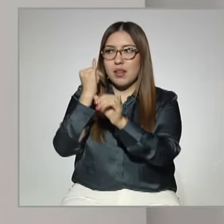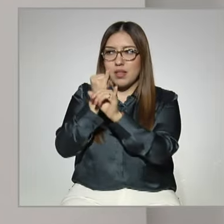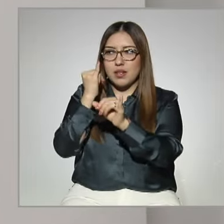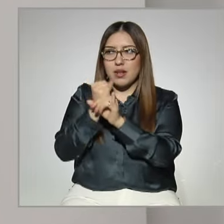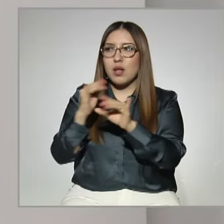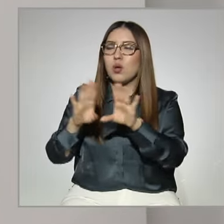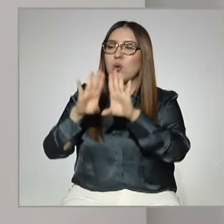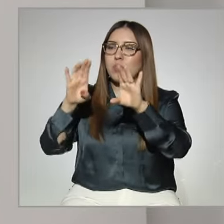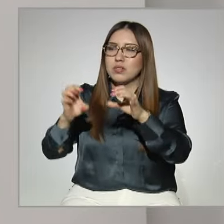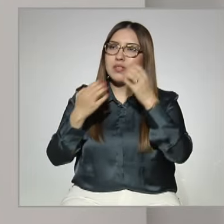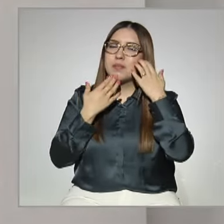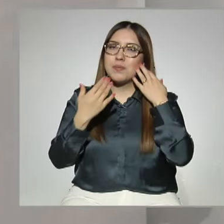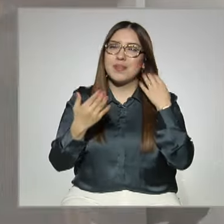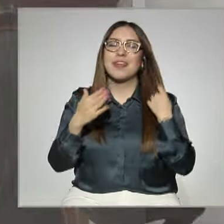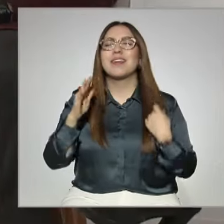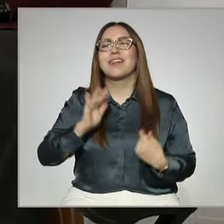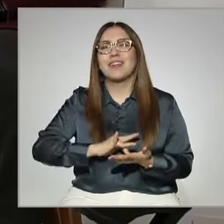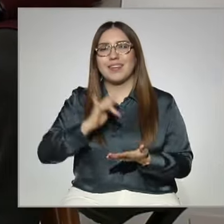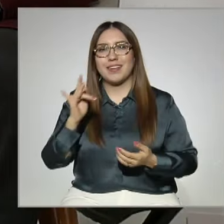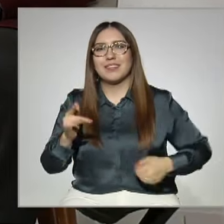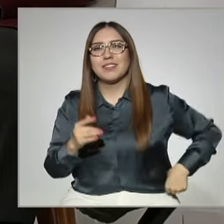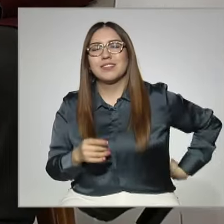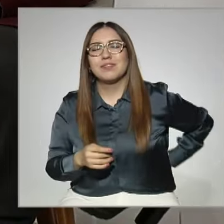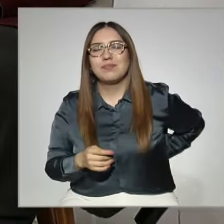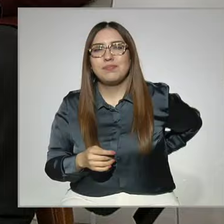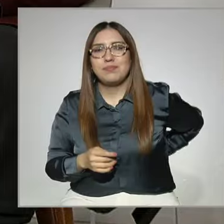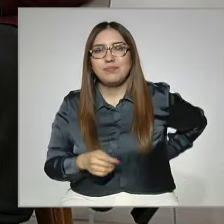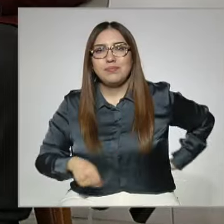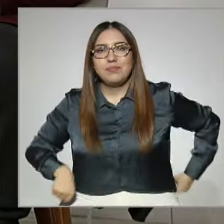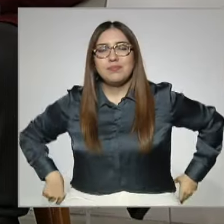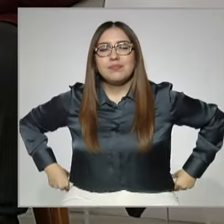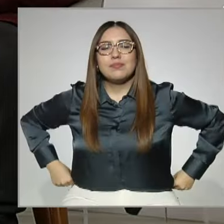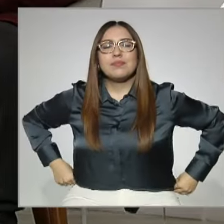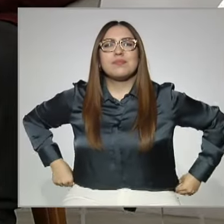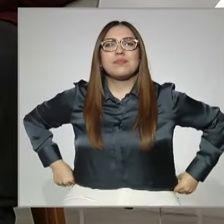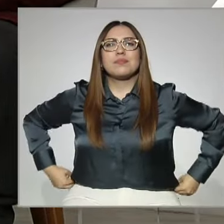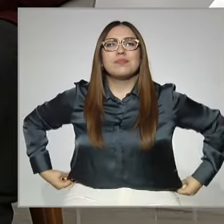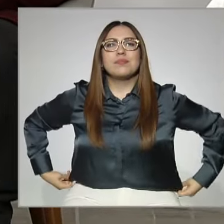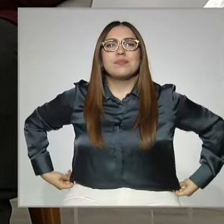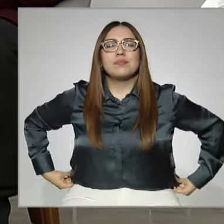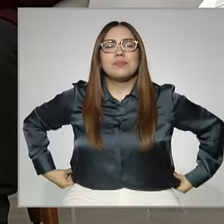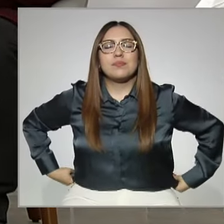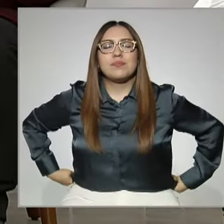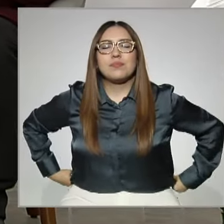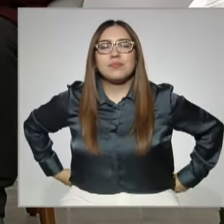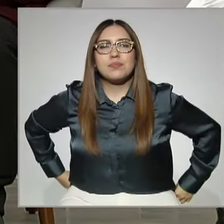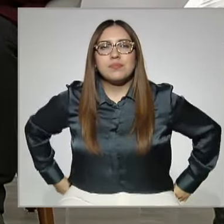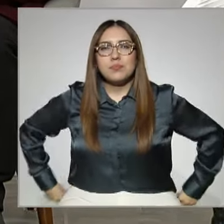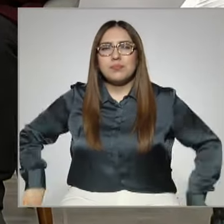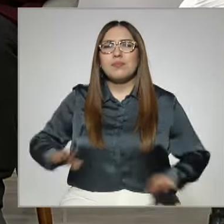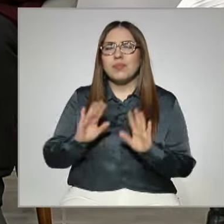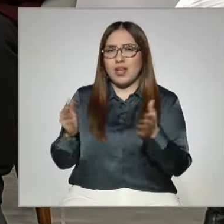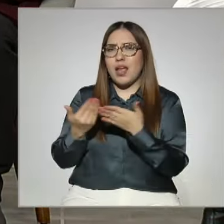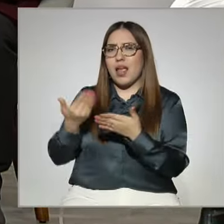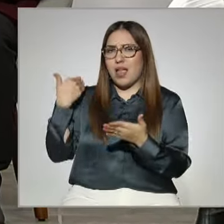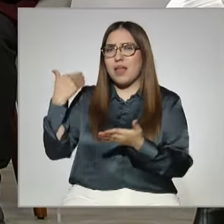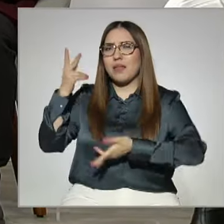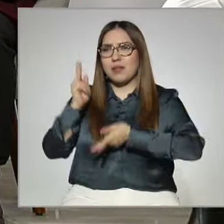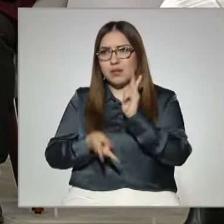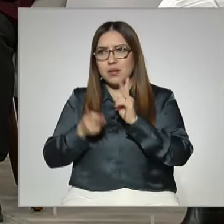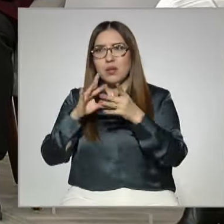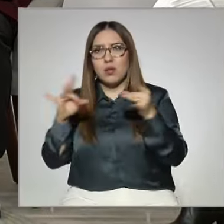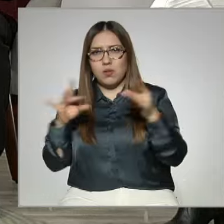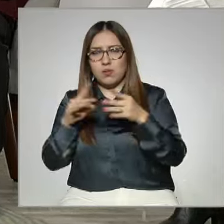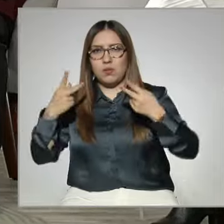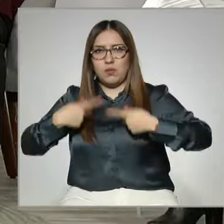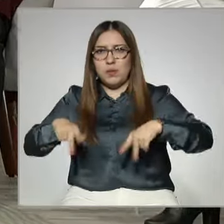Eduardo? Gracias. gracias Lupita, Diana, Andrea, muchas gracias. Ya estábamos compartiendo con las personas que nos siguen a través de las